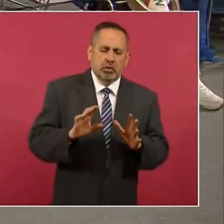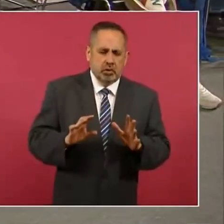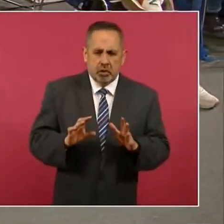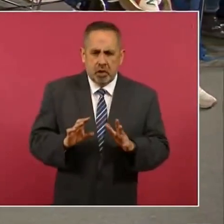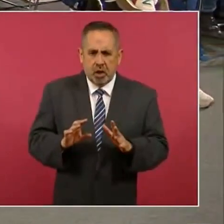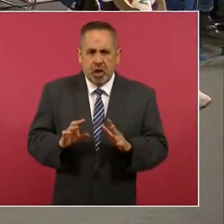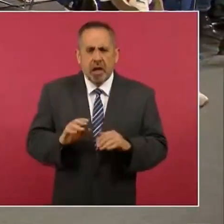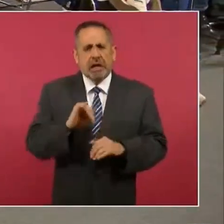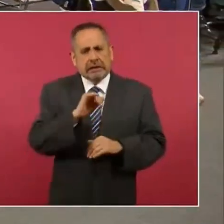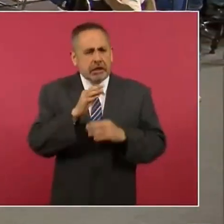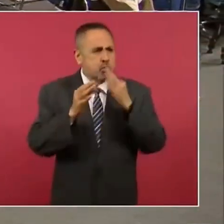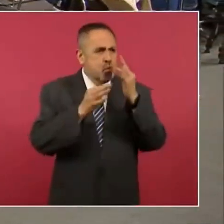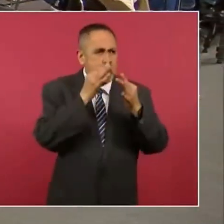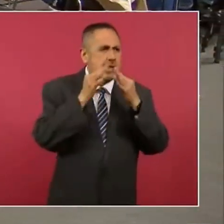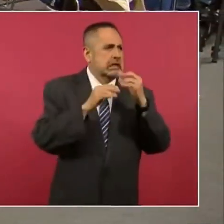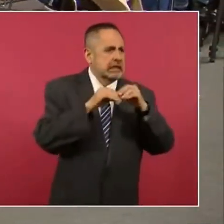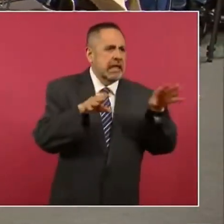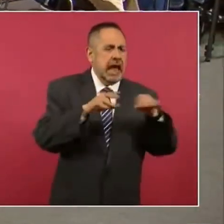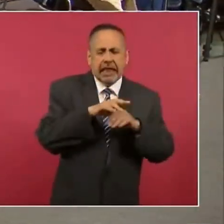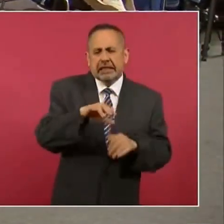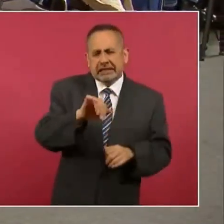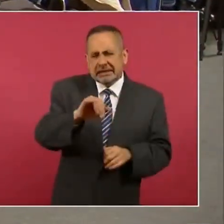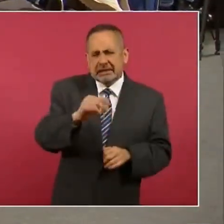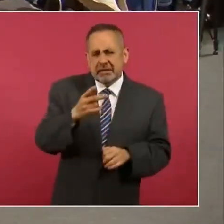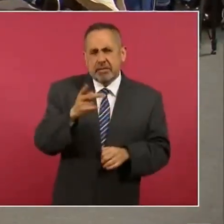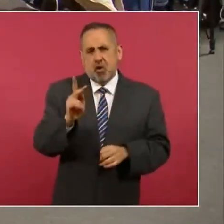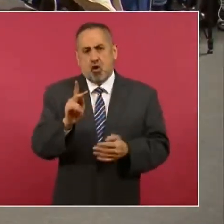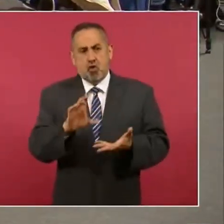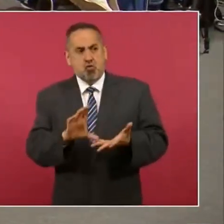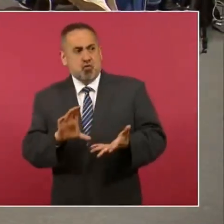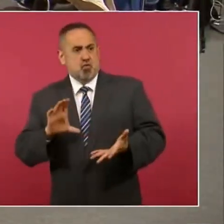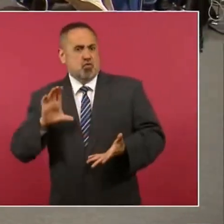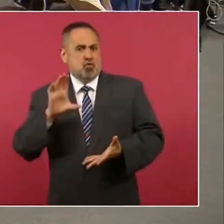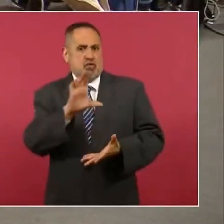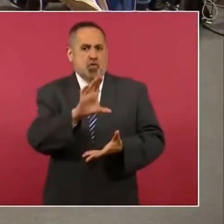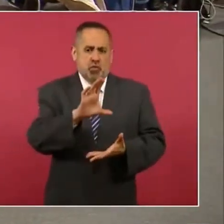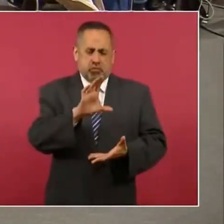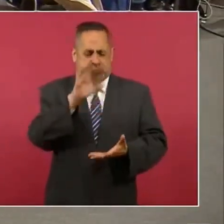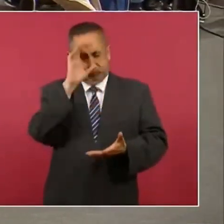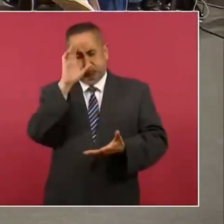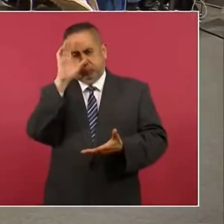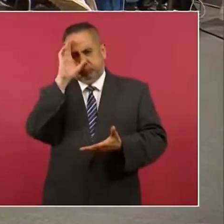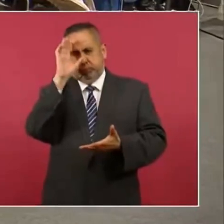que haber publicidad, pero no tanto.